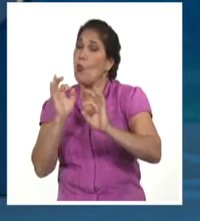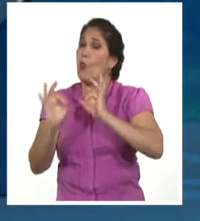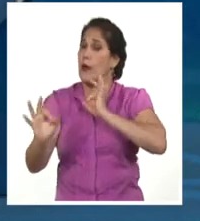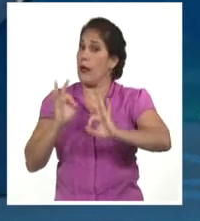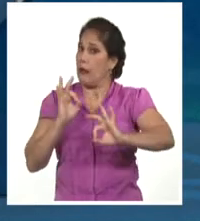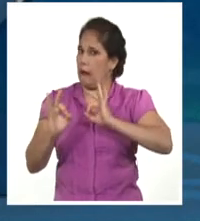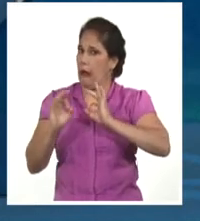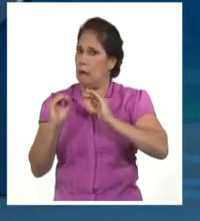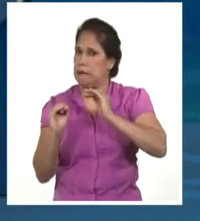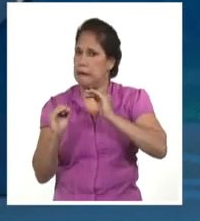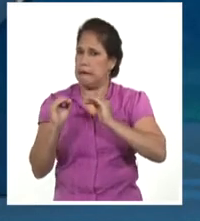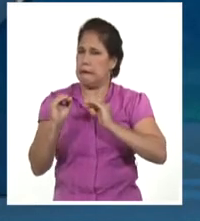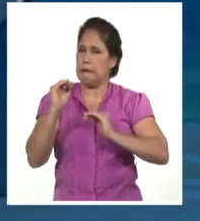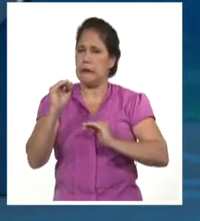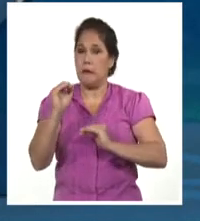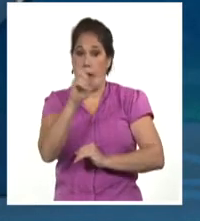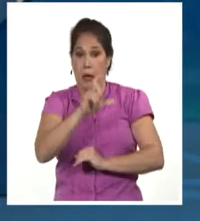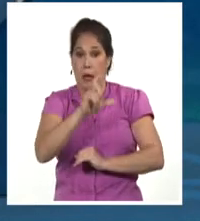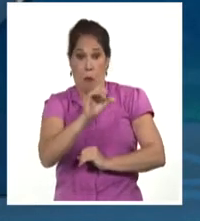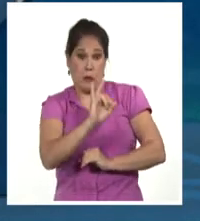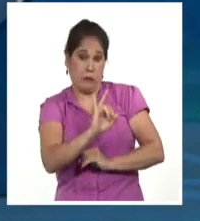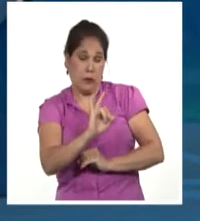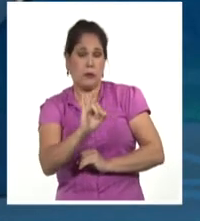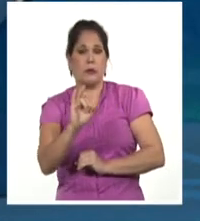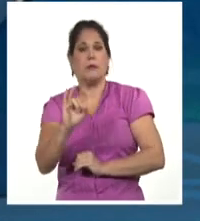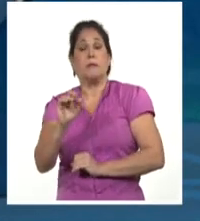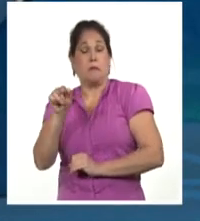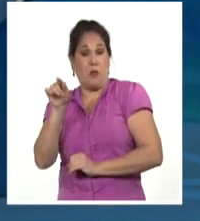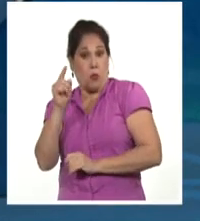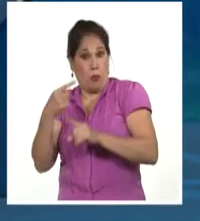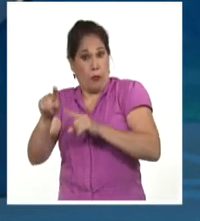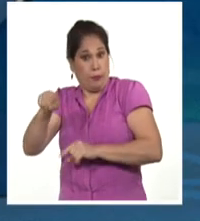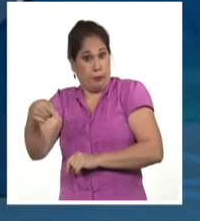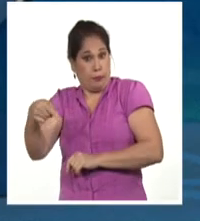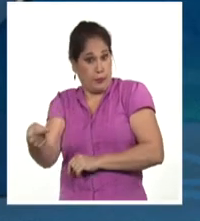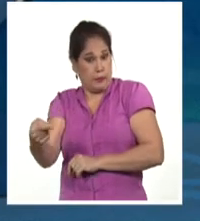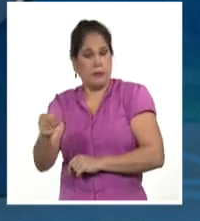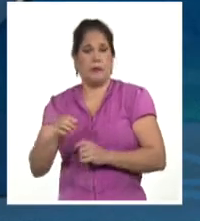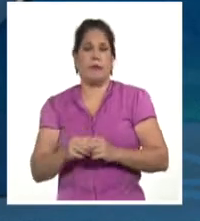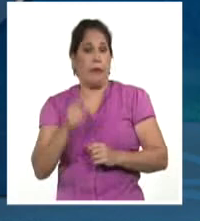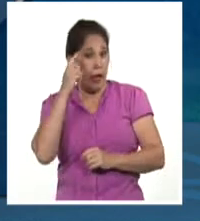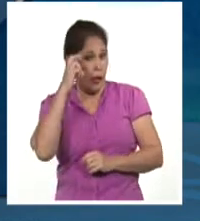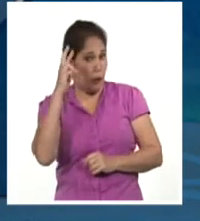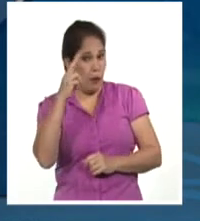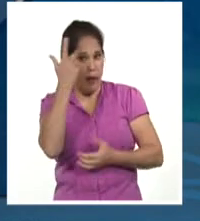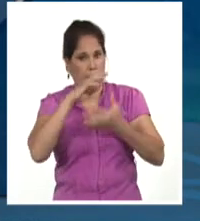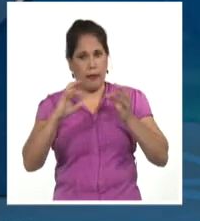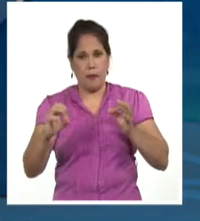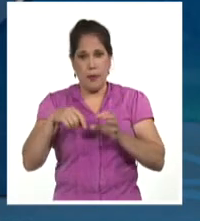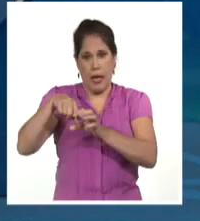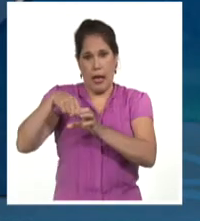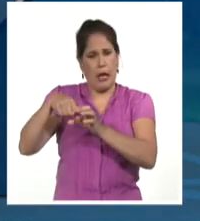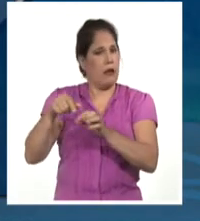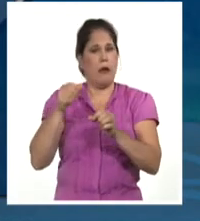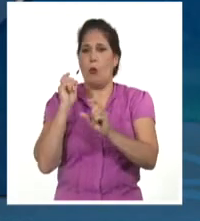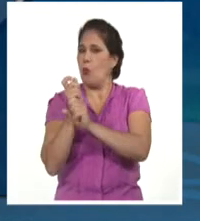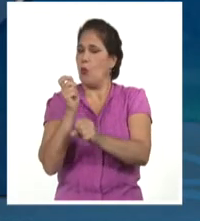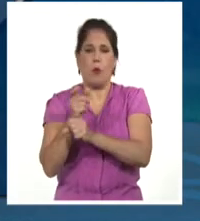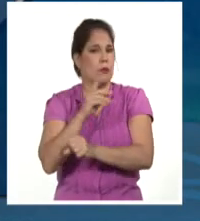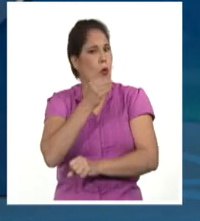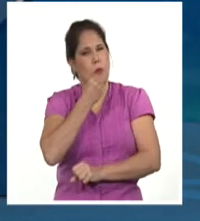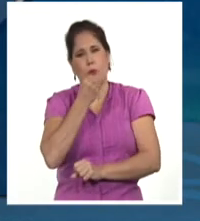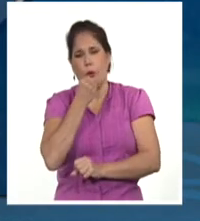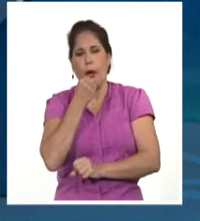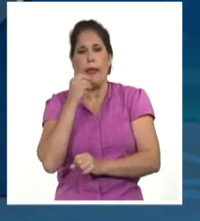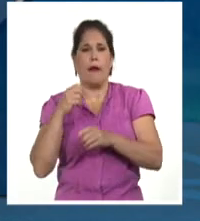hora, este comportamiento de los Tigres preocupa. Finalmente, recuerden que Artemisa y la Isla no jugaron hoy por retraso en la transportación,